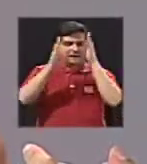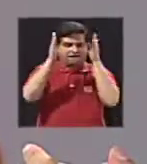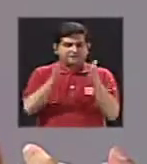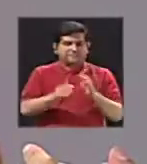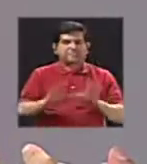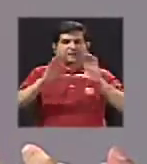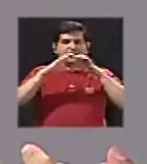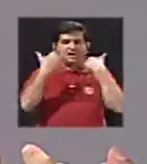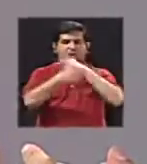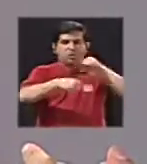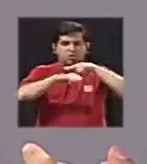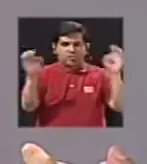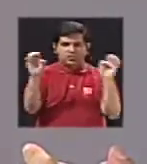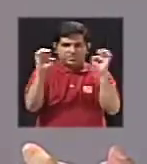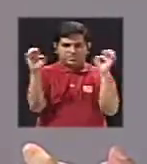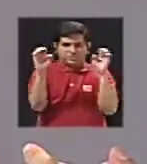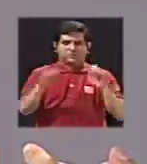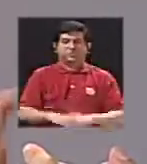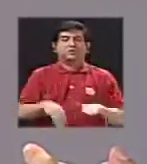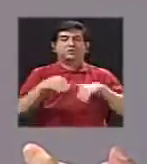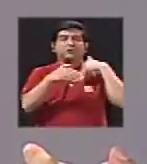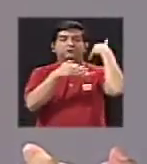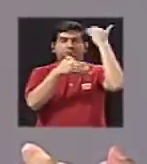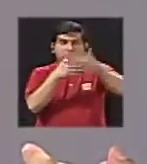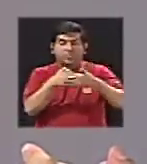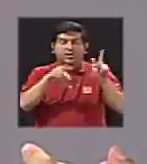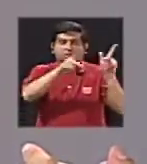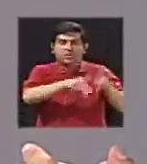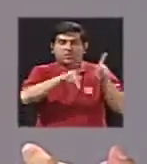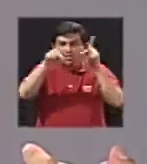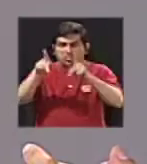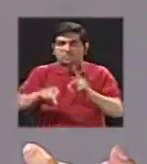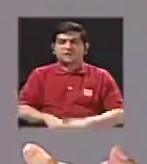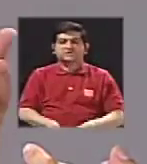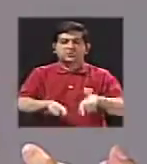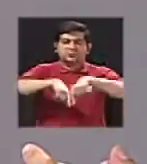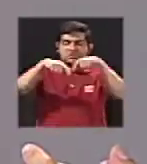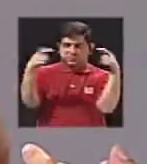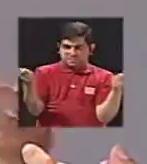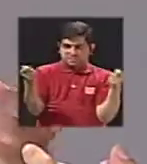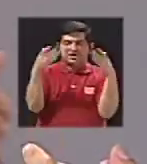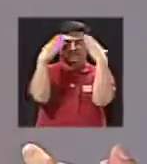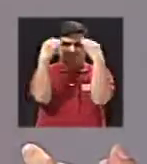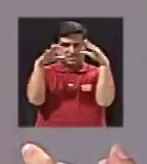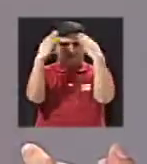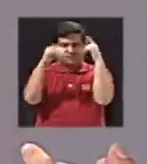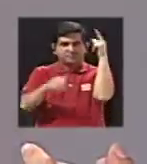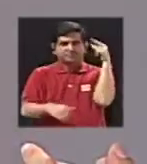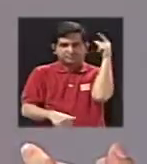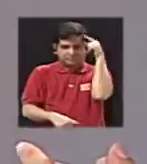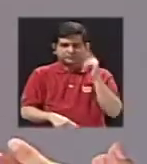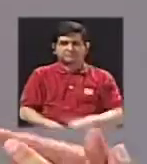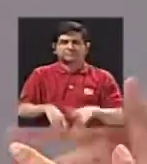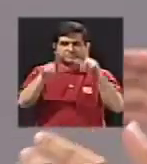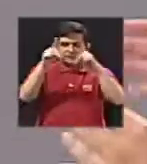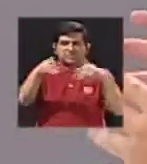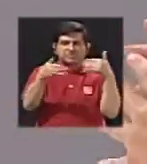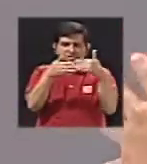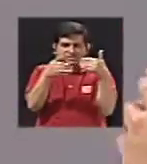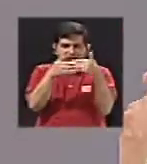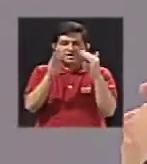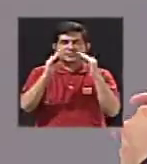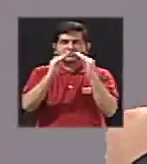sería la comisión de emergencias y luego pues con las personas de prensa y de información por supuesto a las personas que vienen cerca